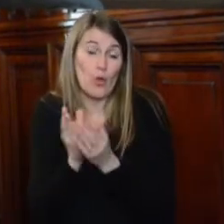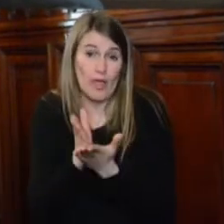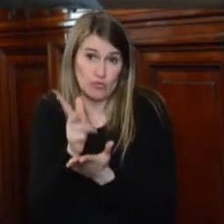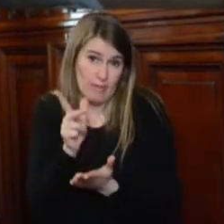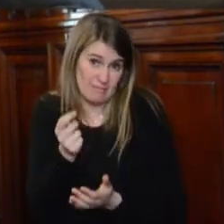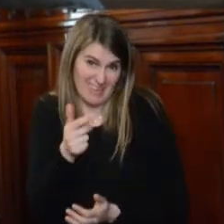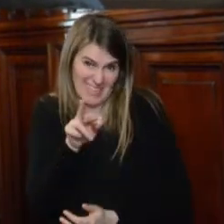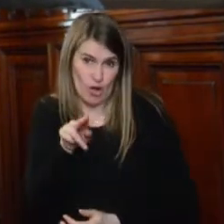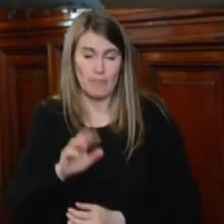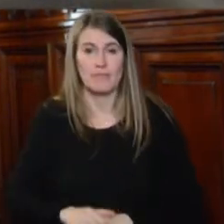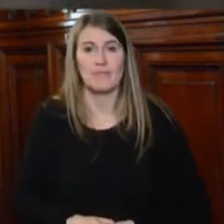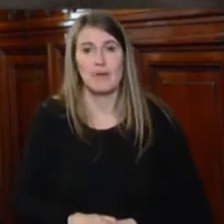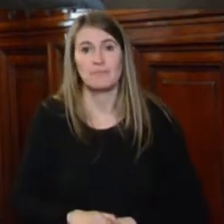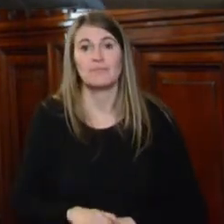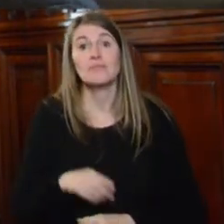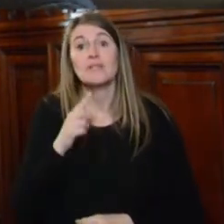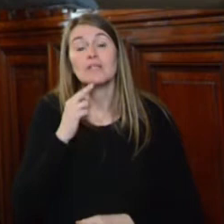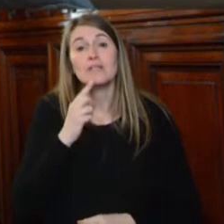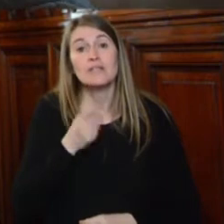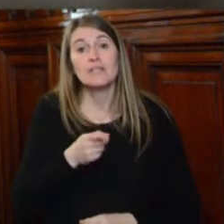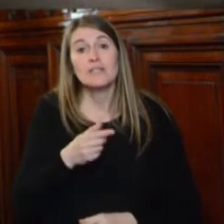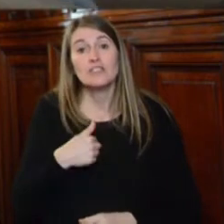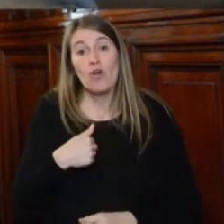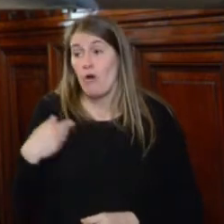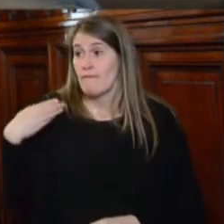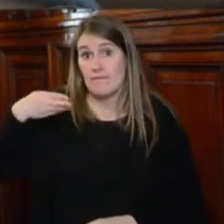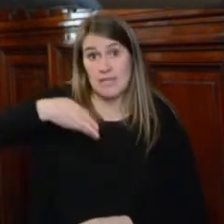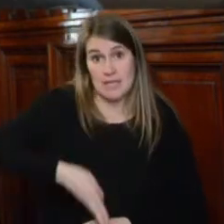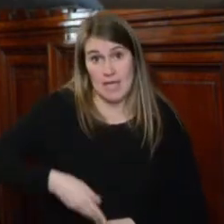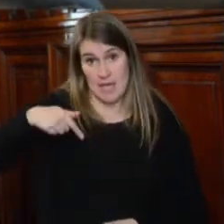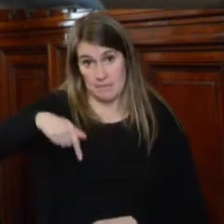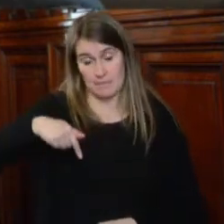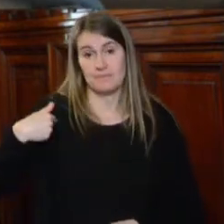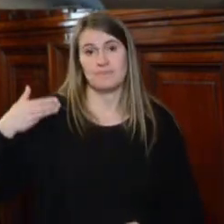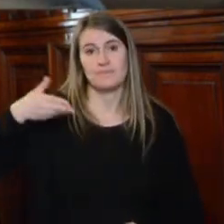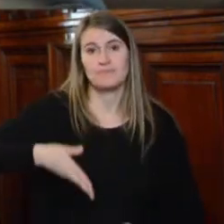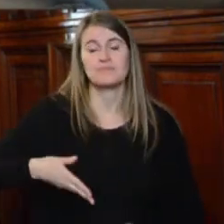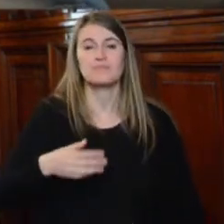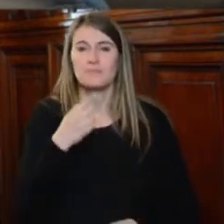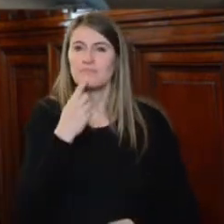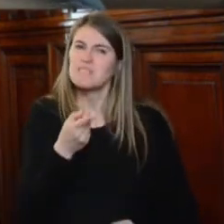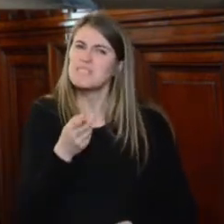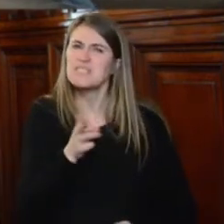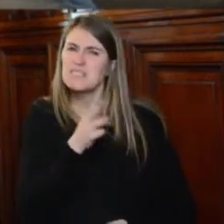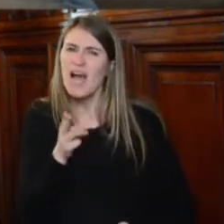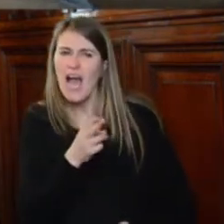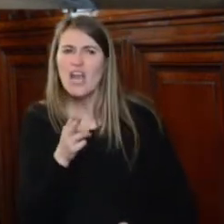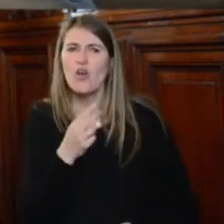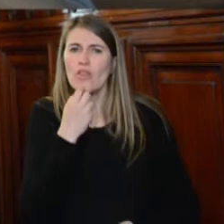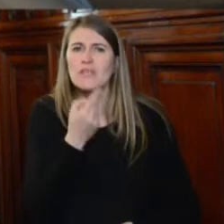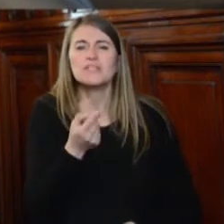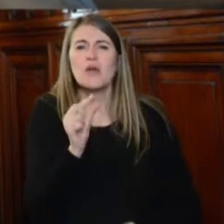mundo. También, cuando llegué acá, me extrañaba la poca,